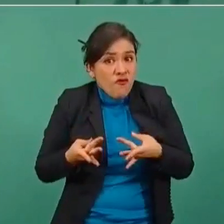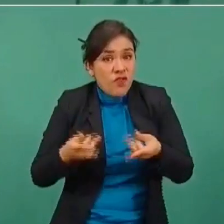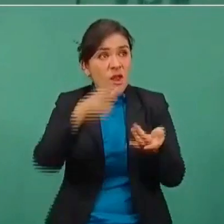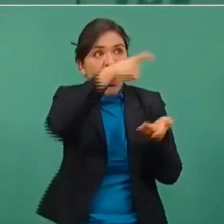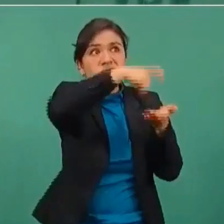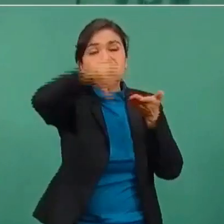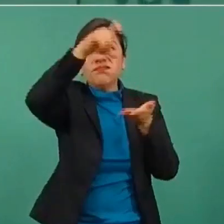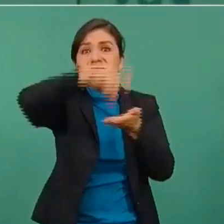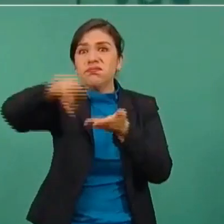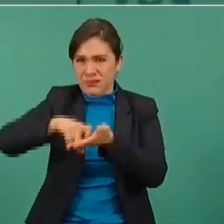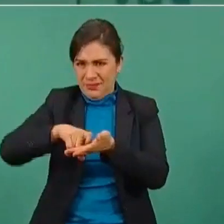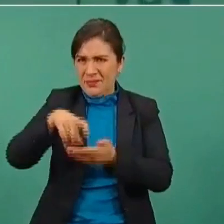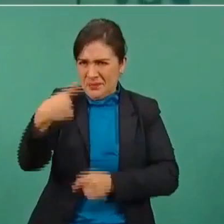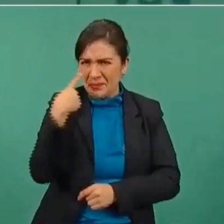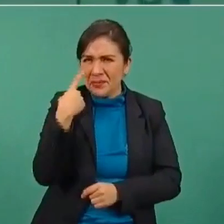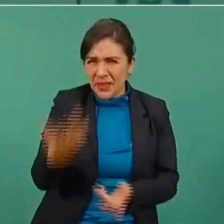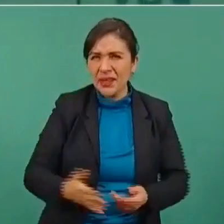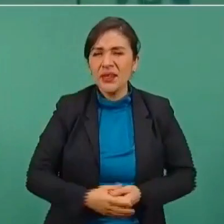Fíjense,